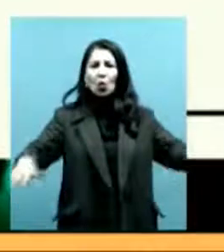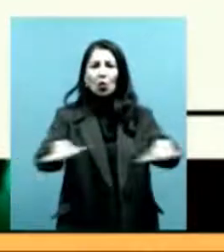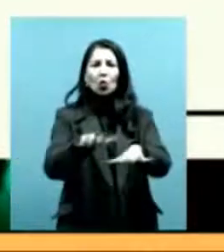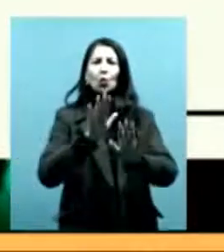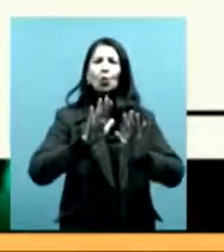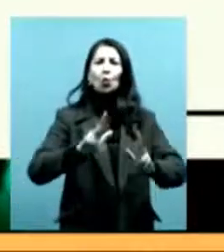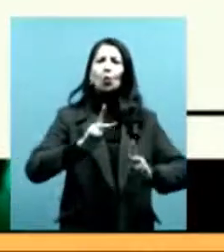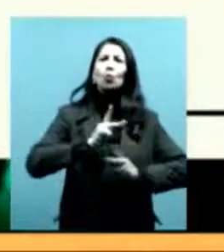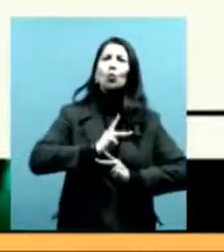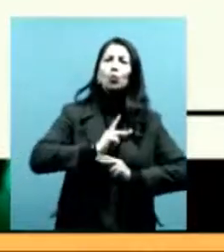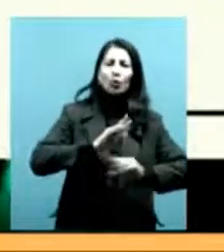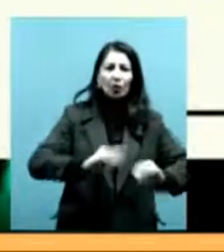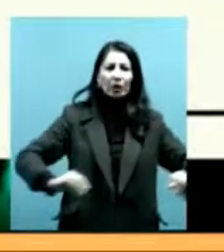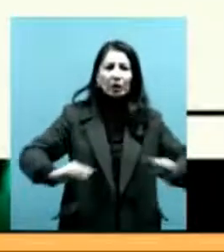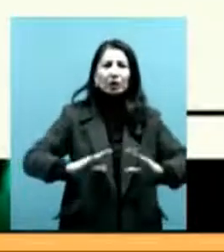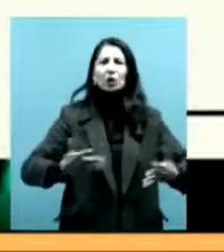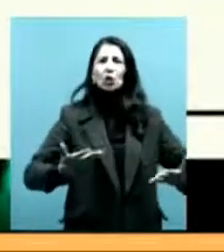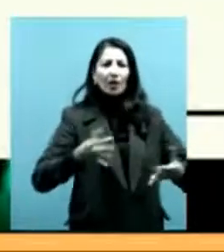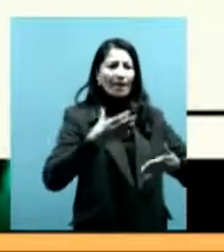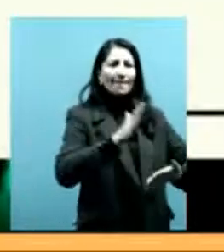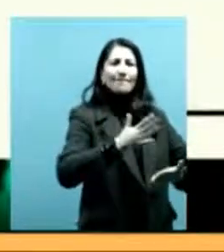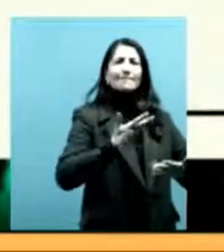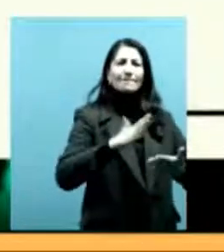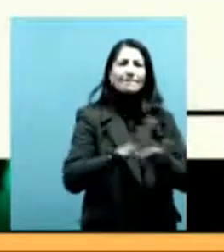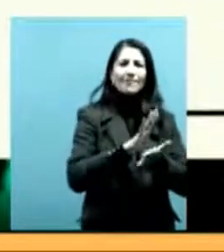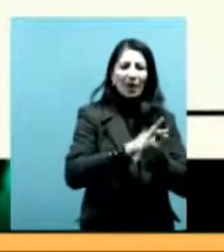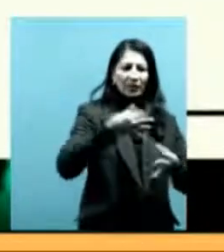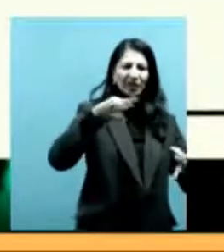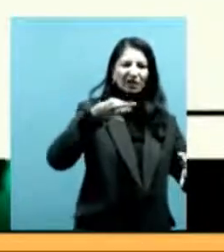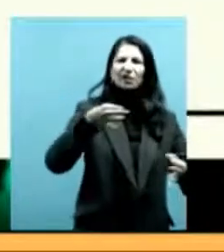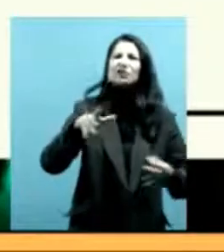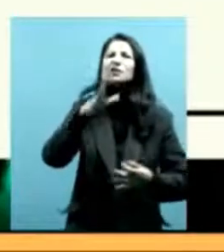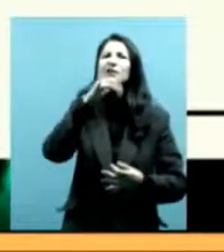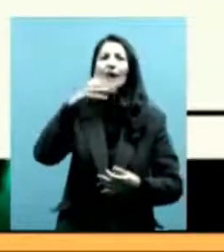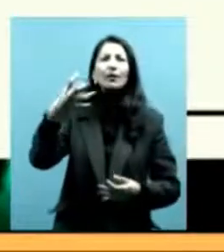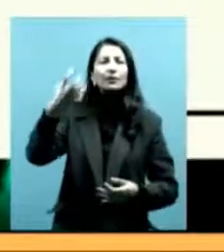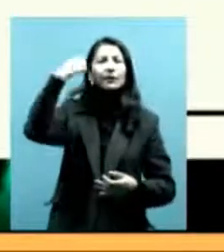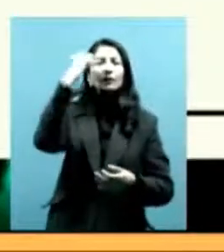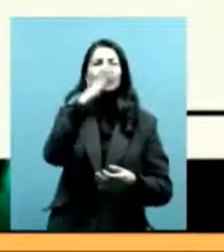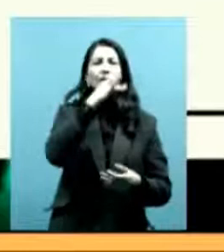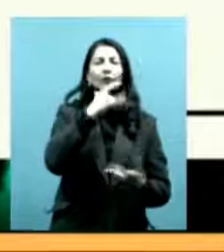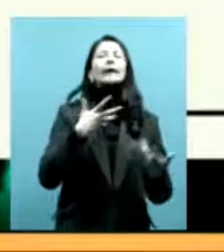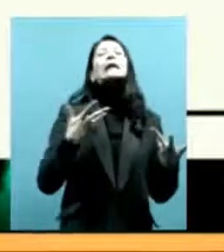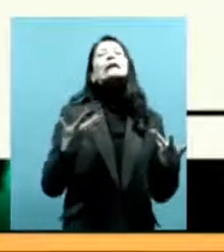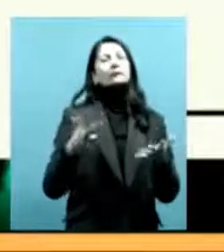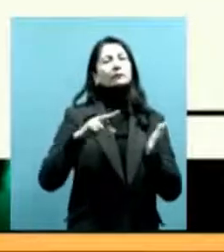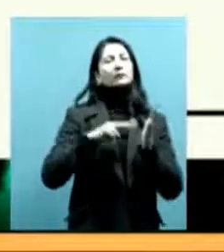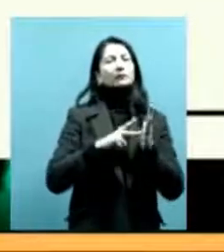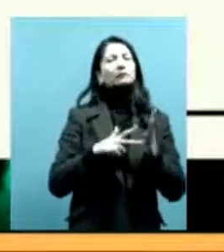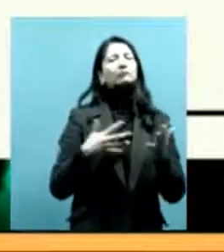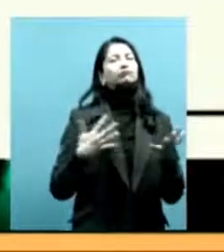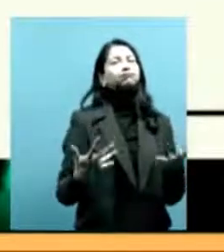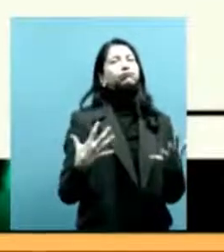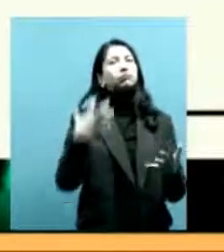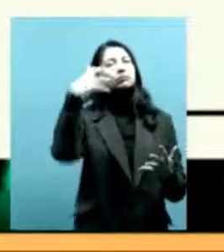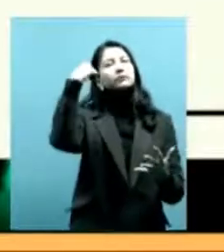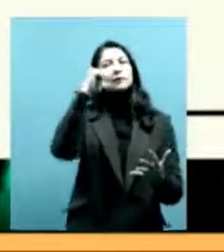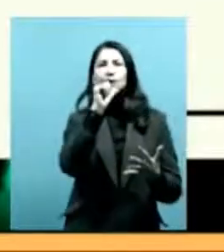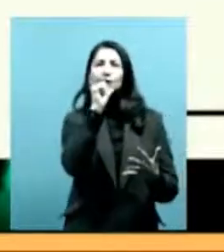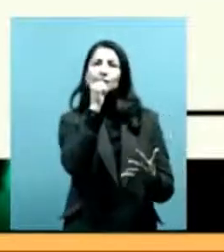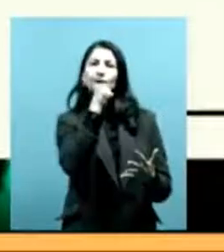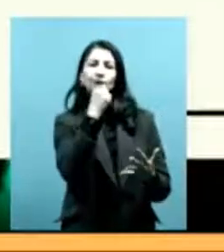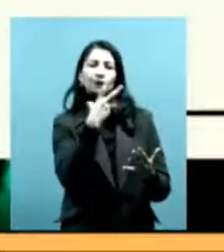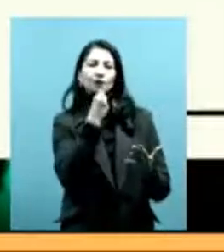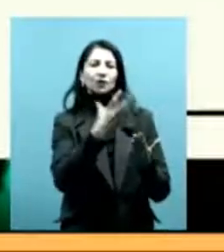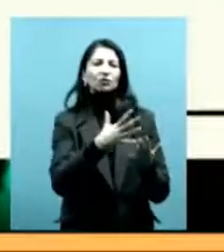ejemplo sobre eso a continuación. La otra alternativa es lo que se llamó pasear el tablero, salir de esta lógica de